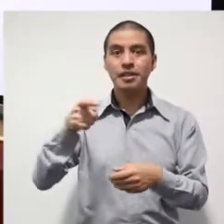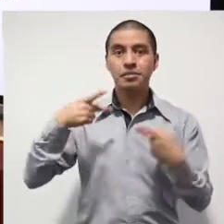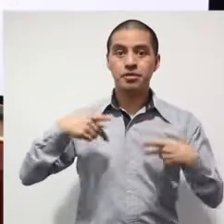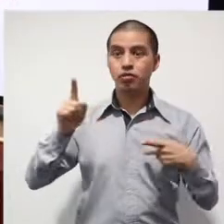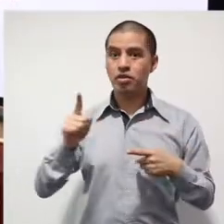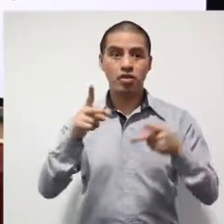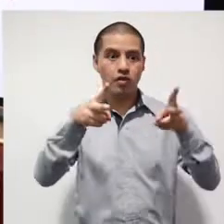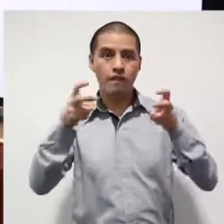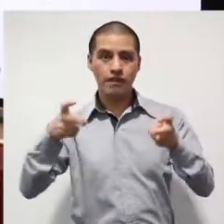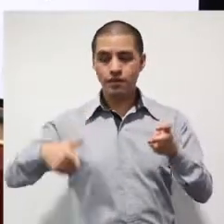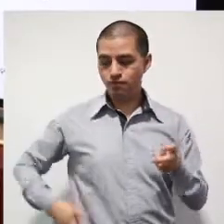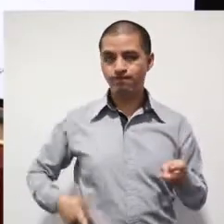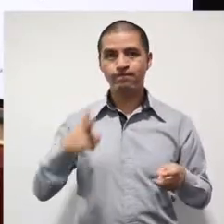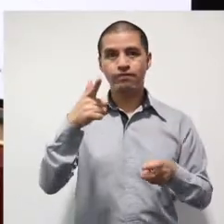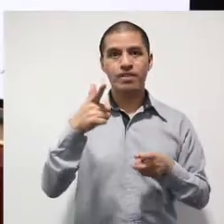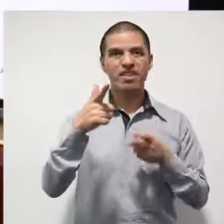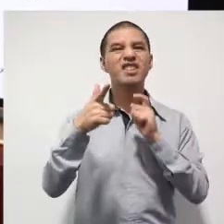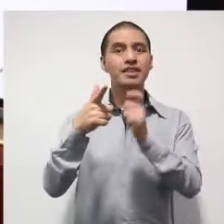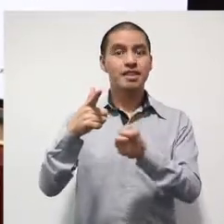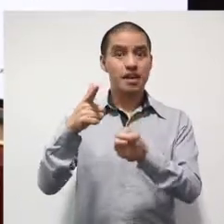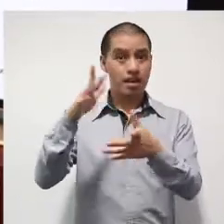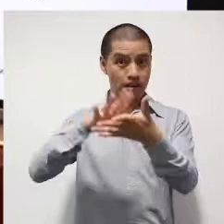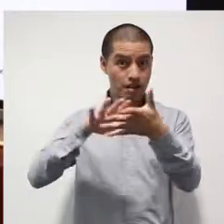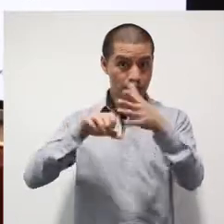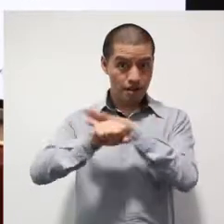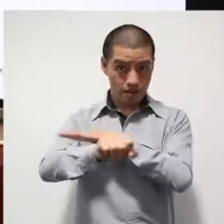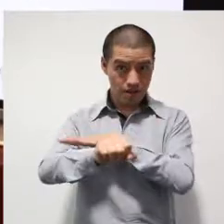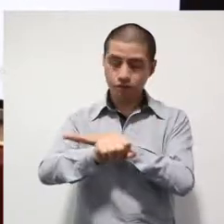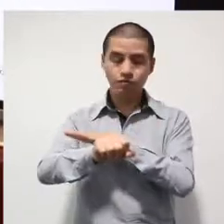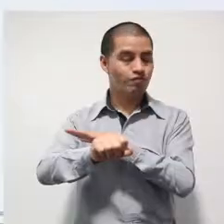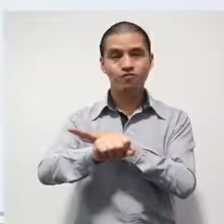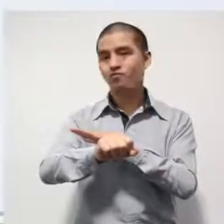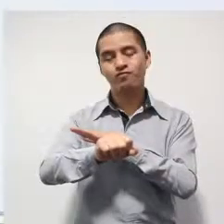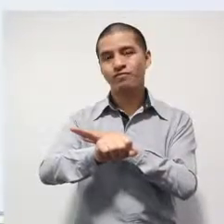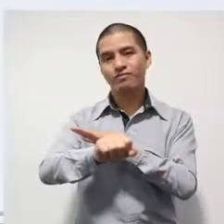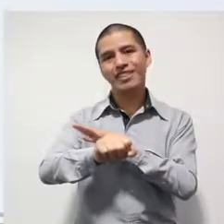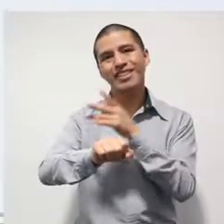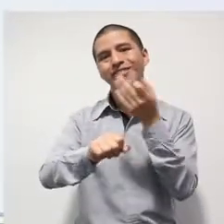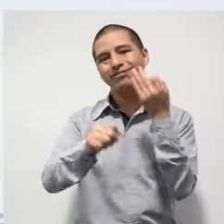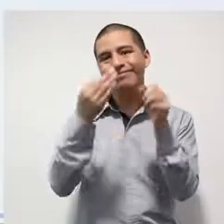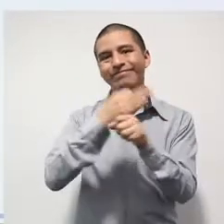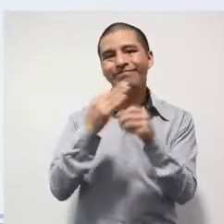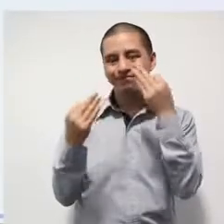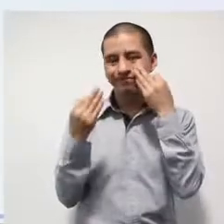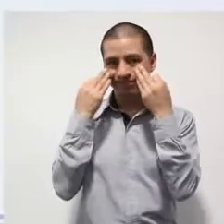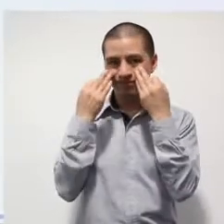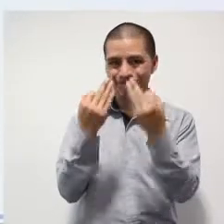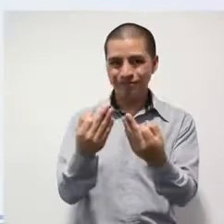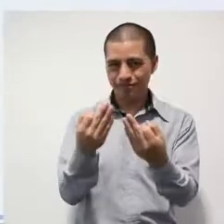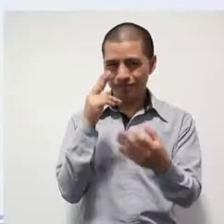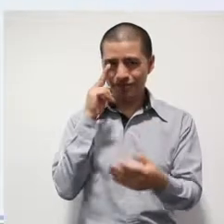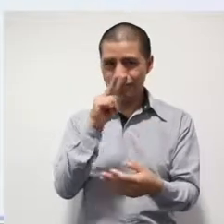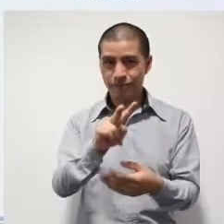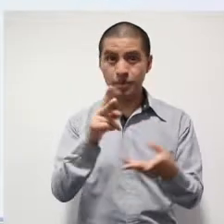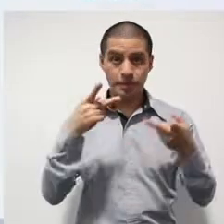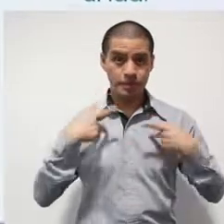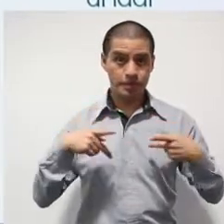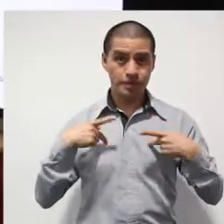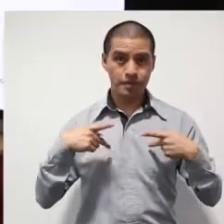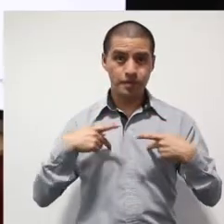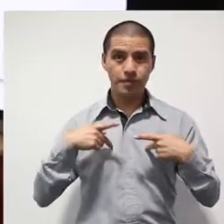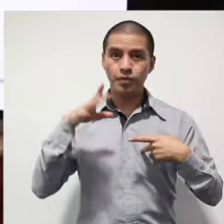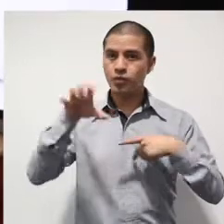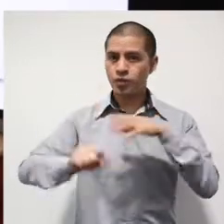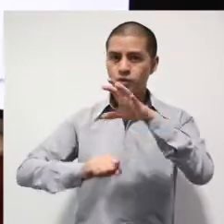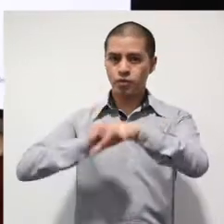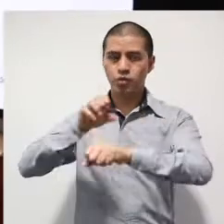significa que puedas llegar a la prisión. Y entonces, aquí lo puedes ver, estas personas